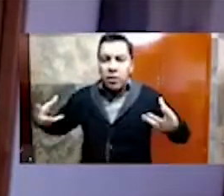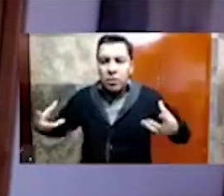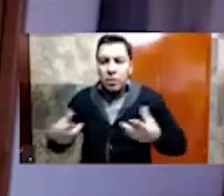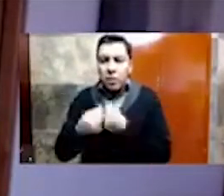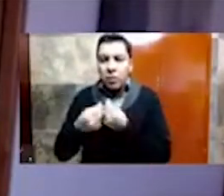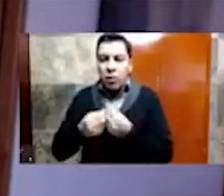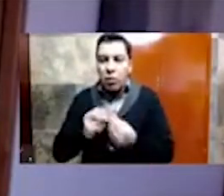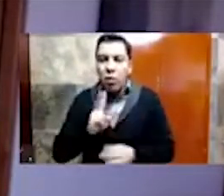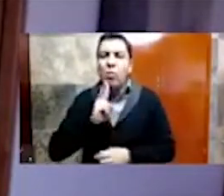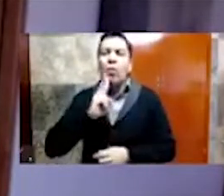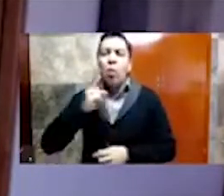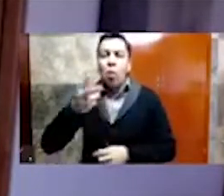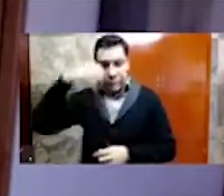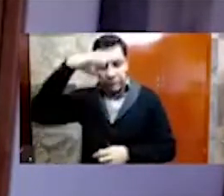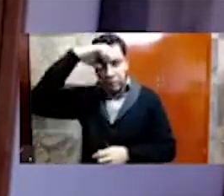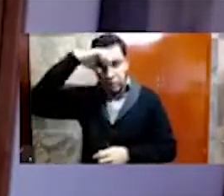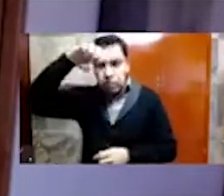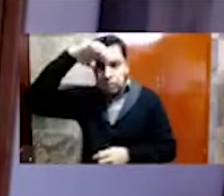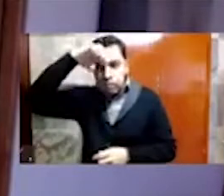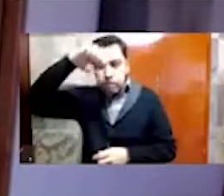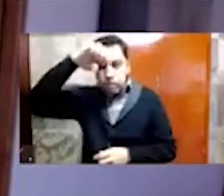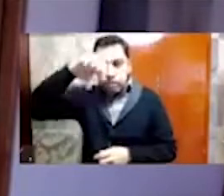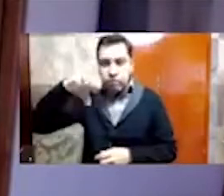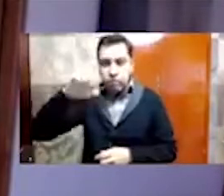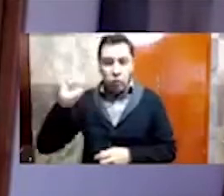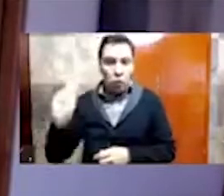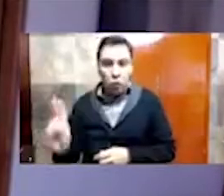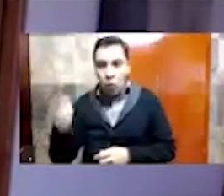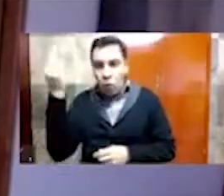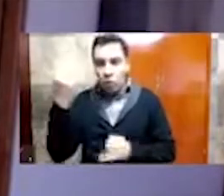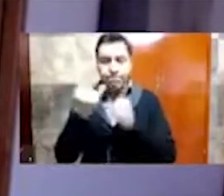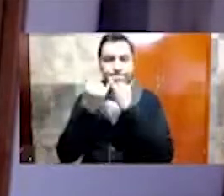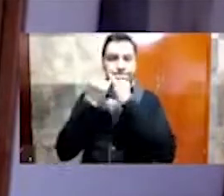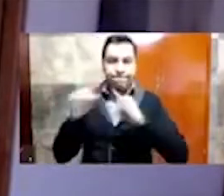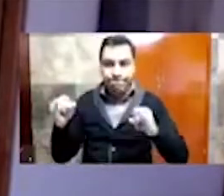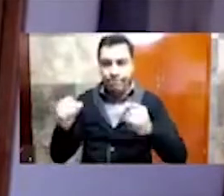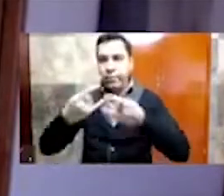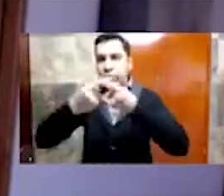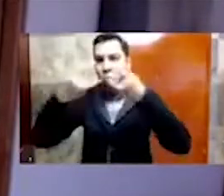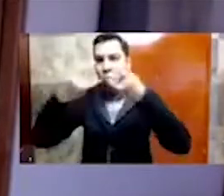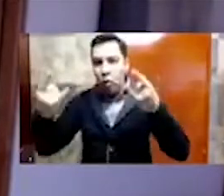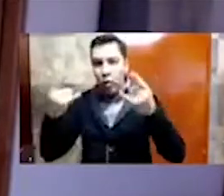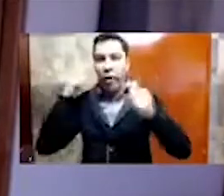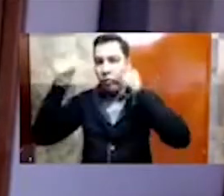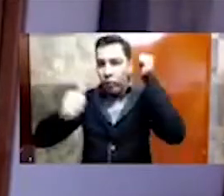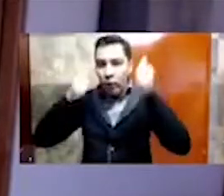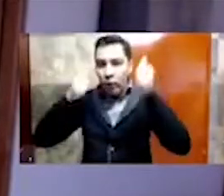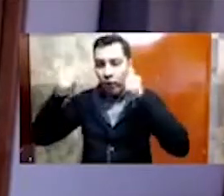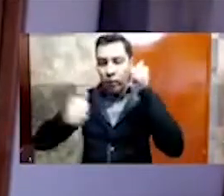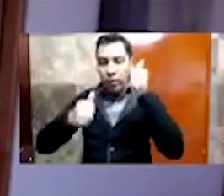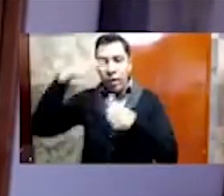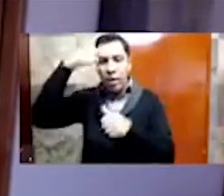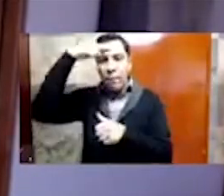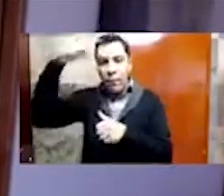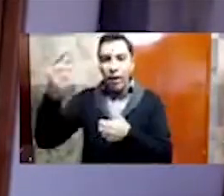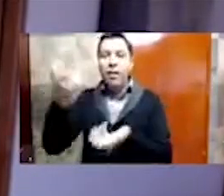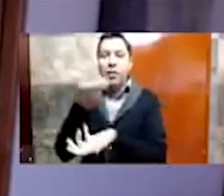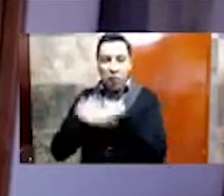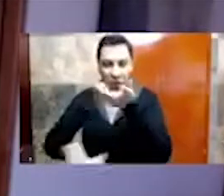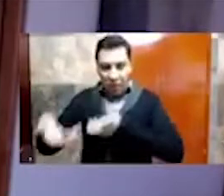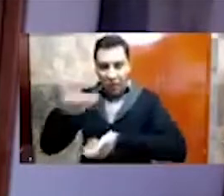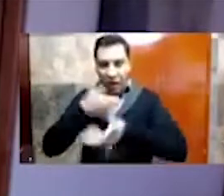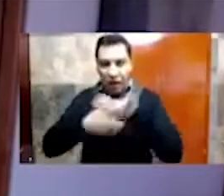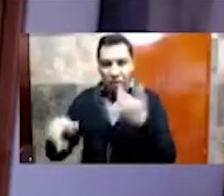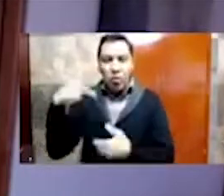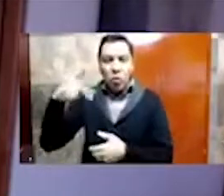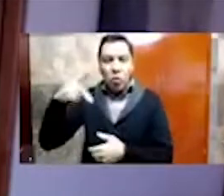eruditas provenientes de las más prestigiosas instancias de historia y antropología del país para que nos compartan sus reflexiones